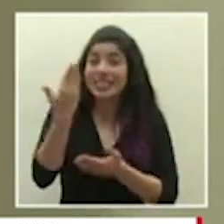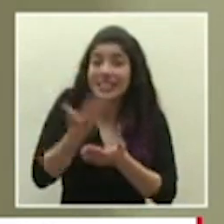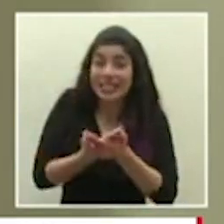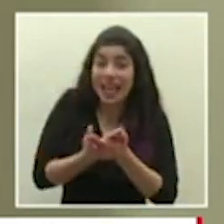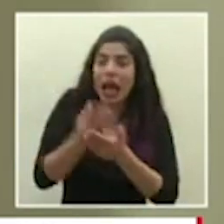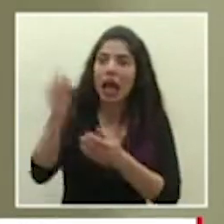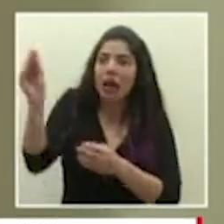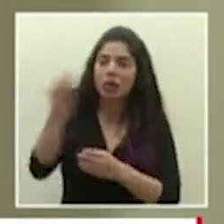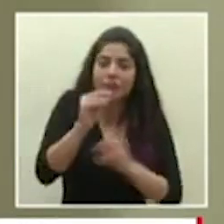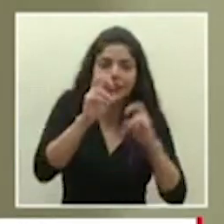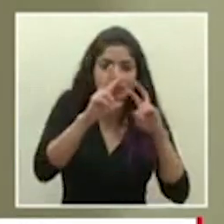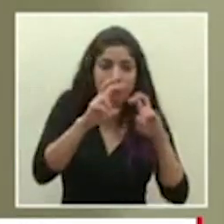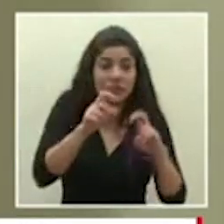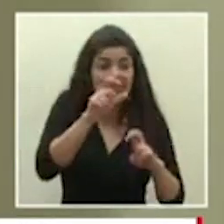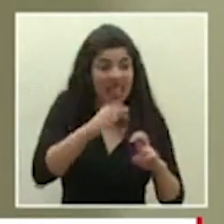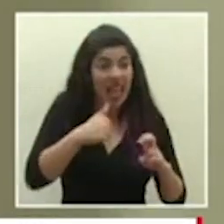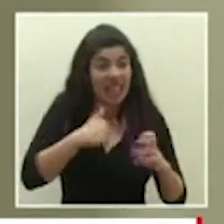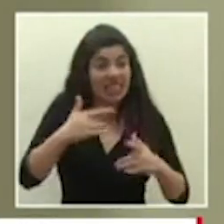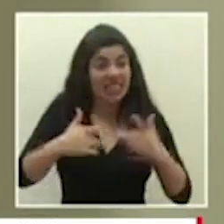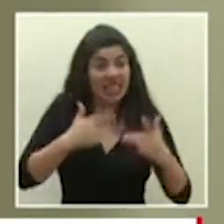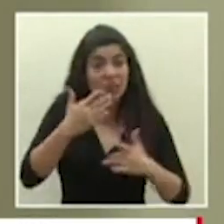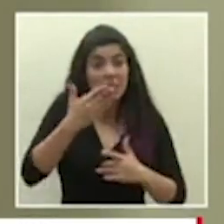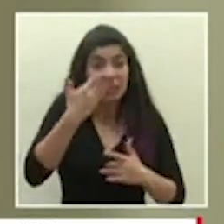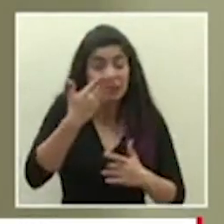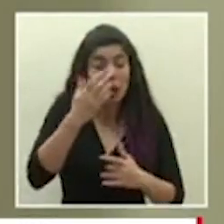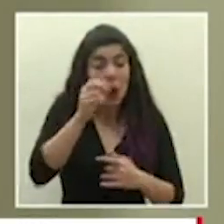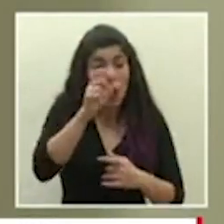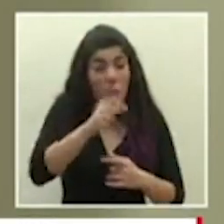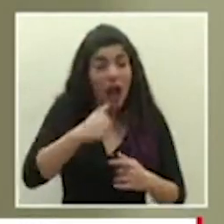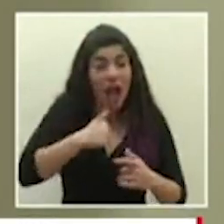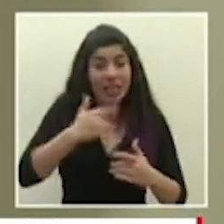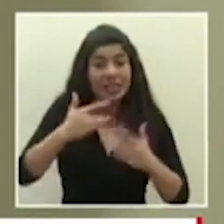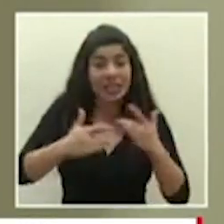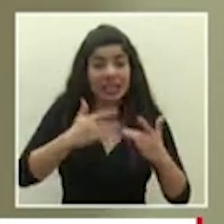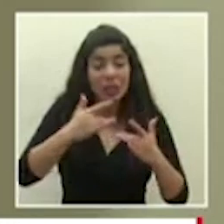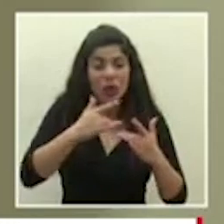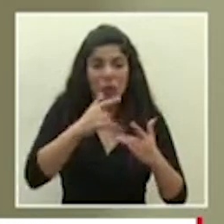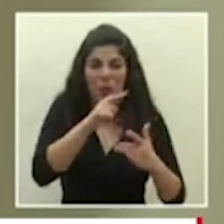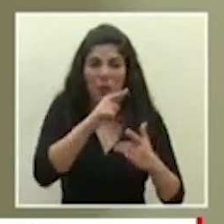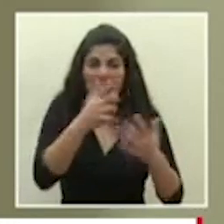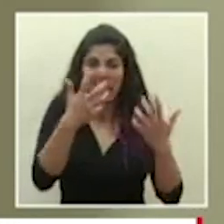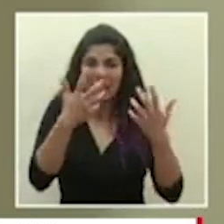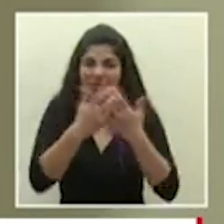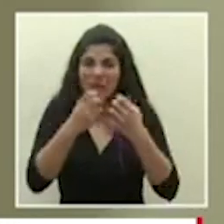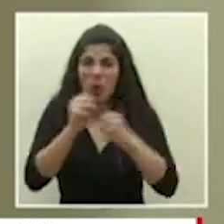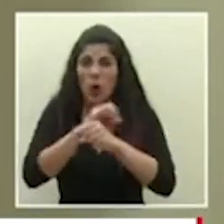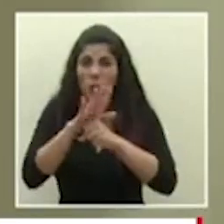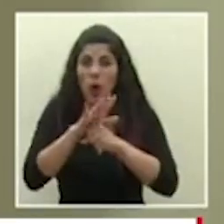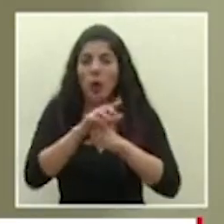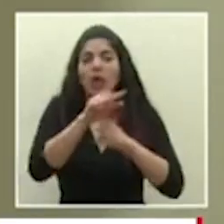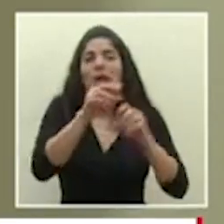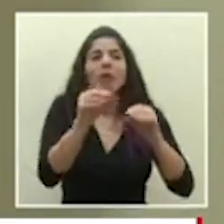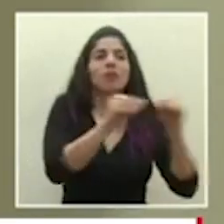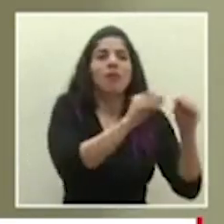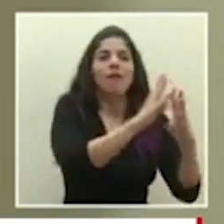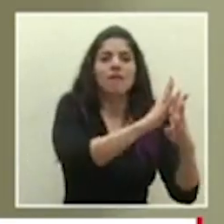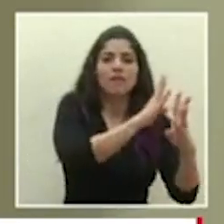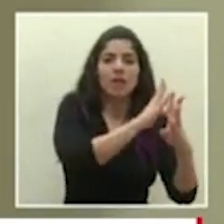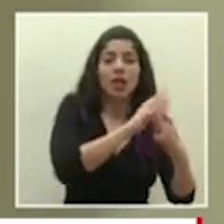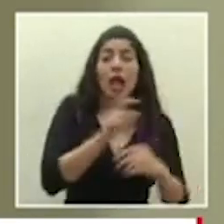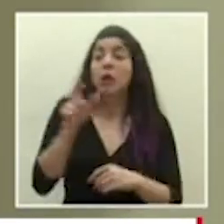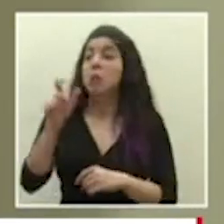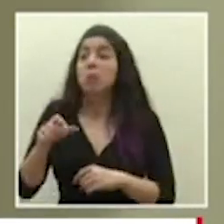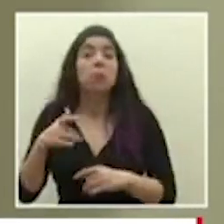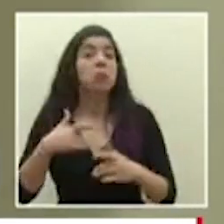que tienen síntomas respiratorios o ciertos síntomas característicos de COVID-19 van por una fila y los que no